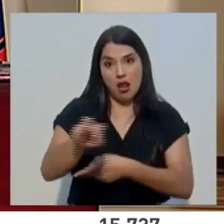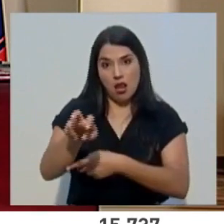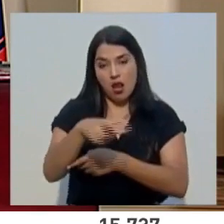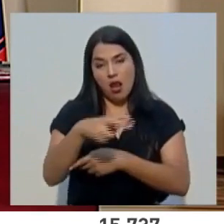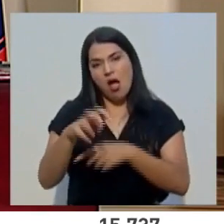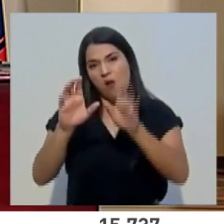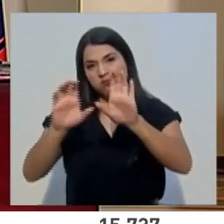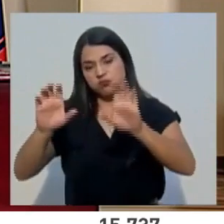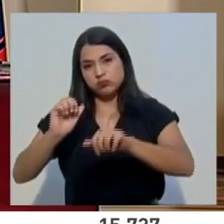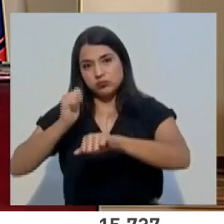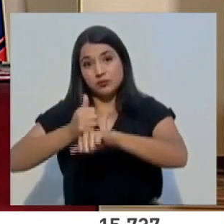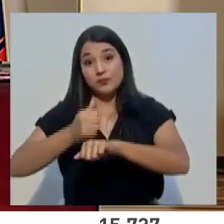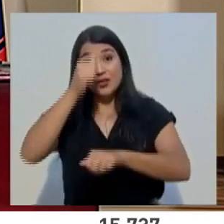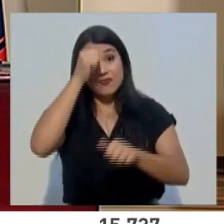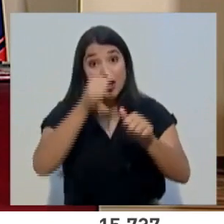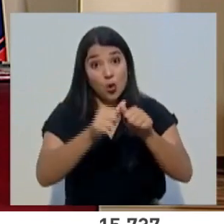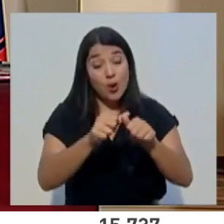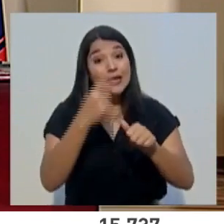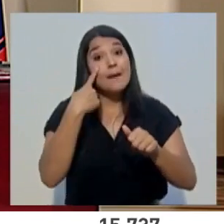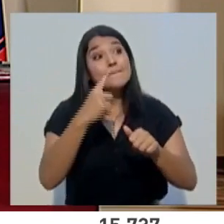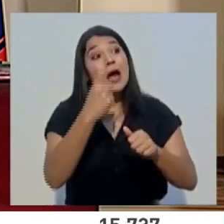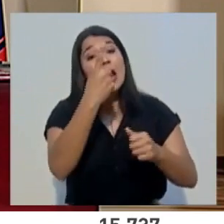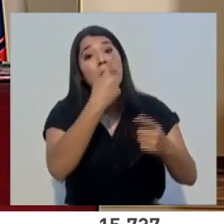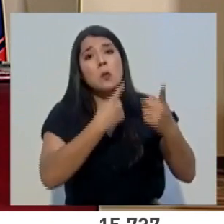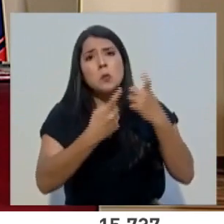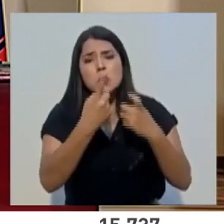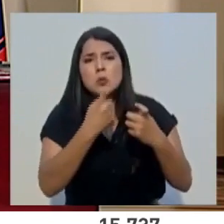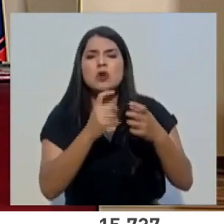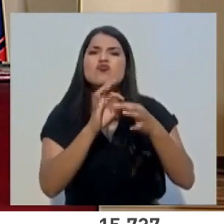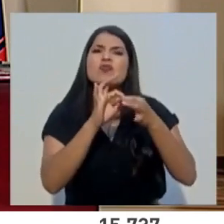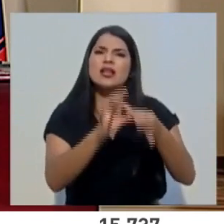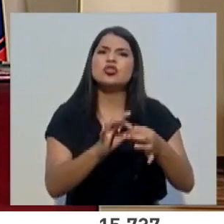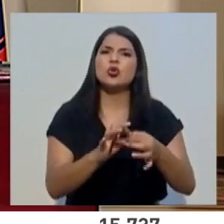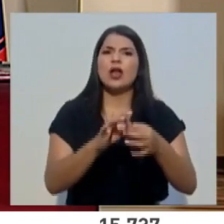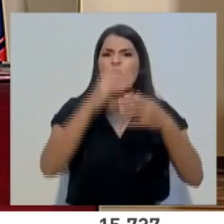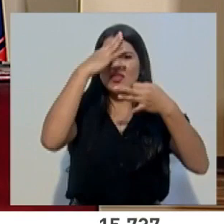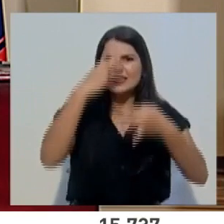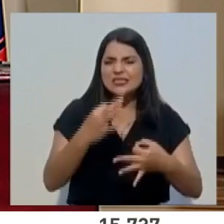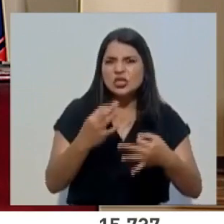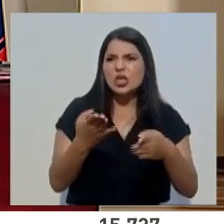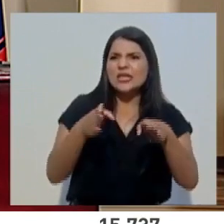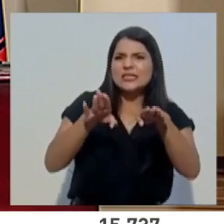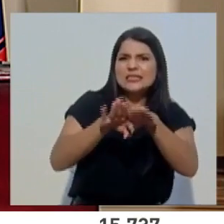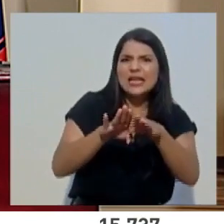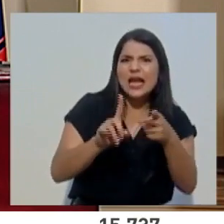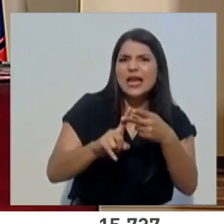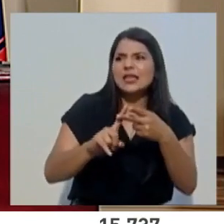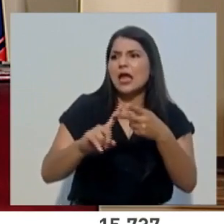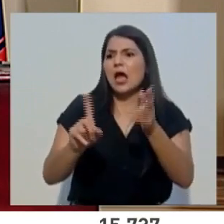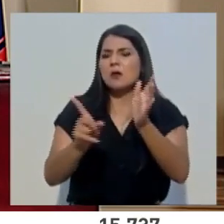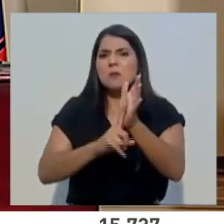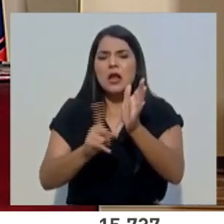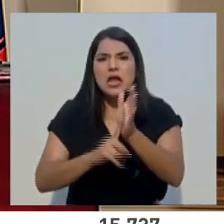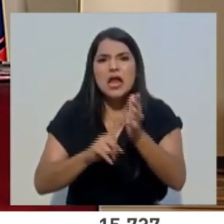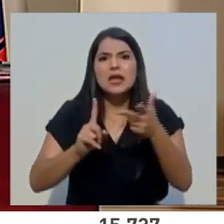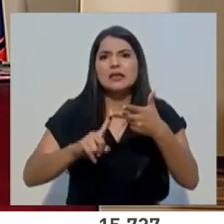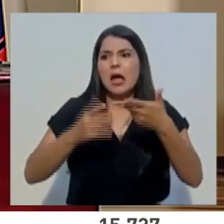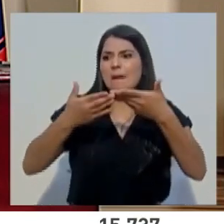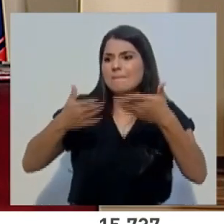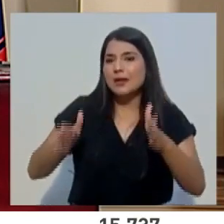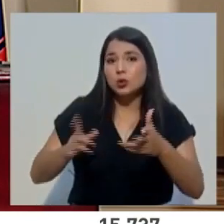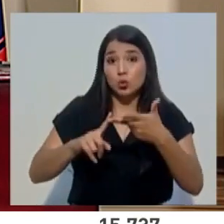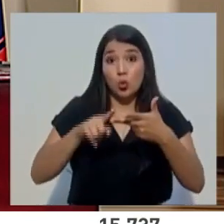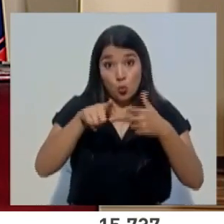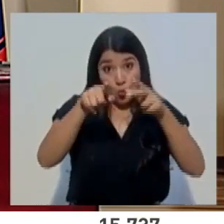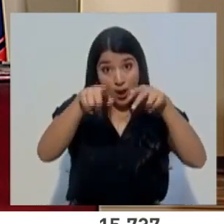población y medios de comunicación que para consultar las medidas de cierre, apertura, operación y alertas en los distintos cantones, puede visitar el